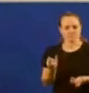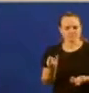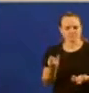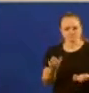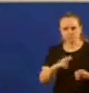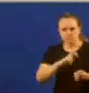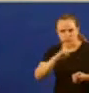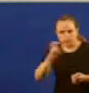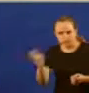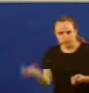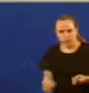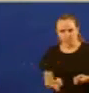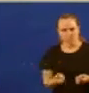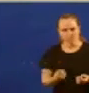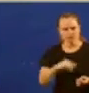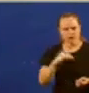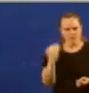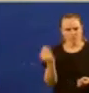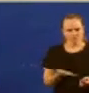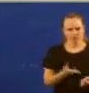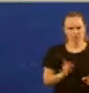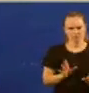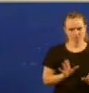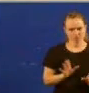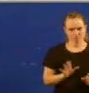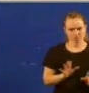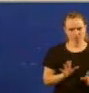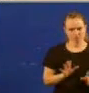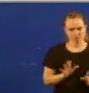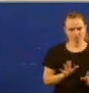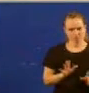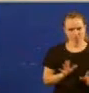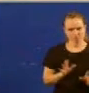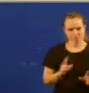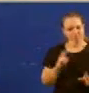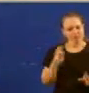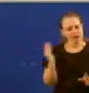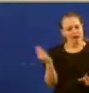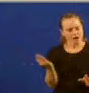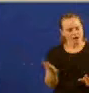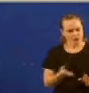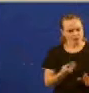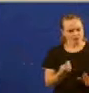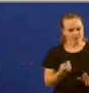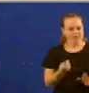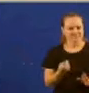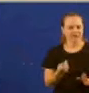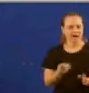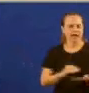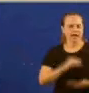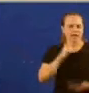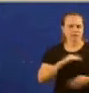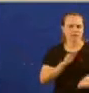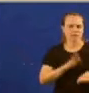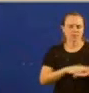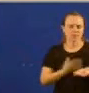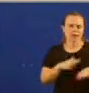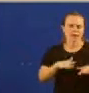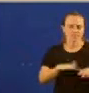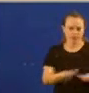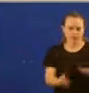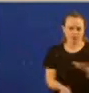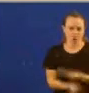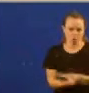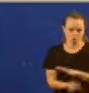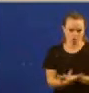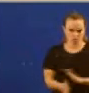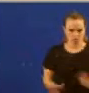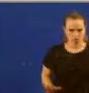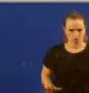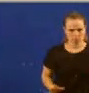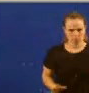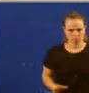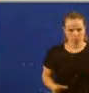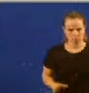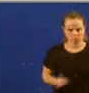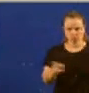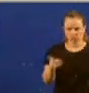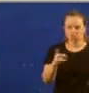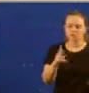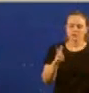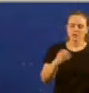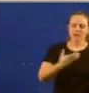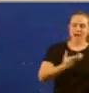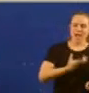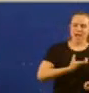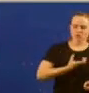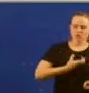outros lugares afectando sensible e duradeiramente a capacidade da producción marisqueira. Non citou tampouco os